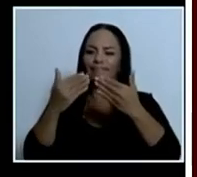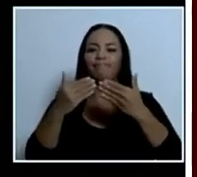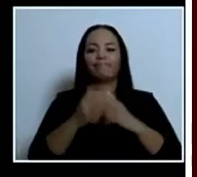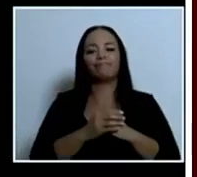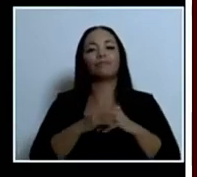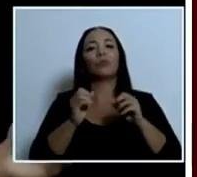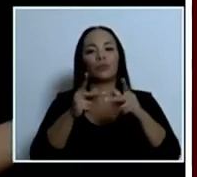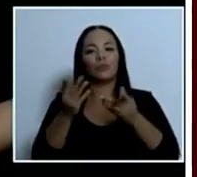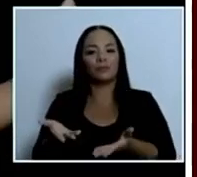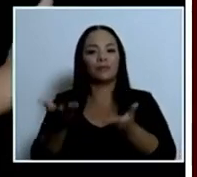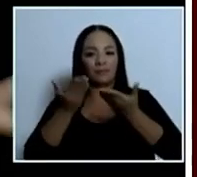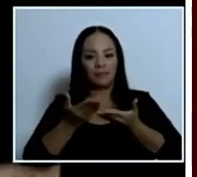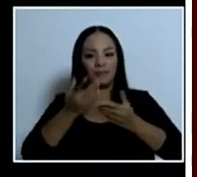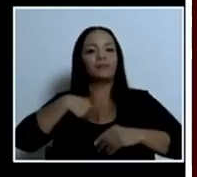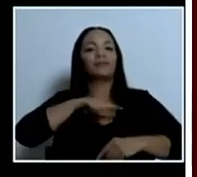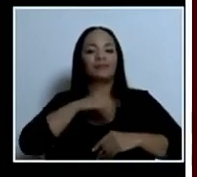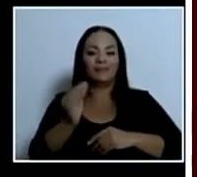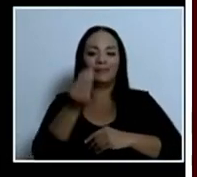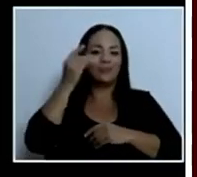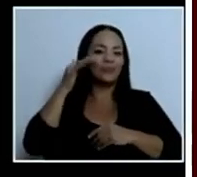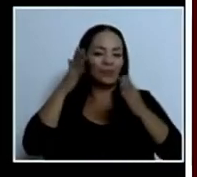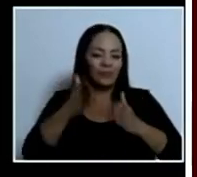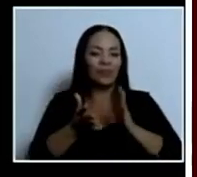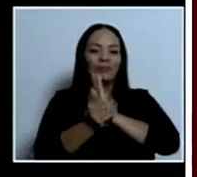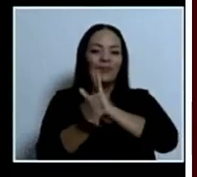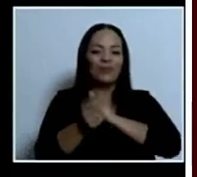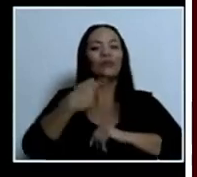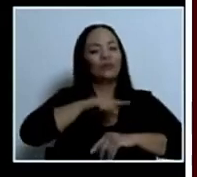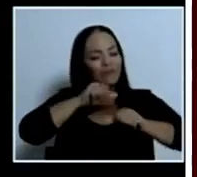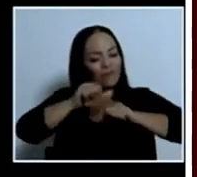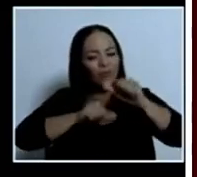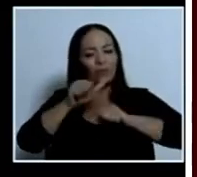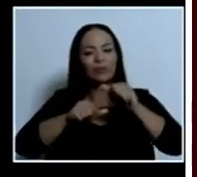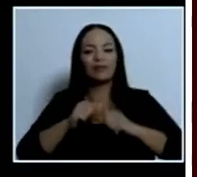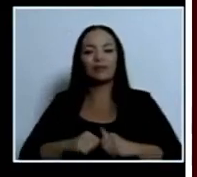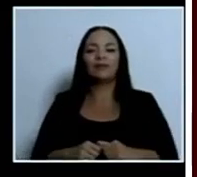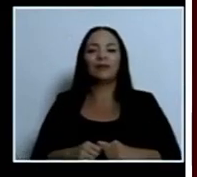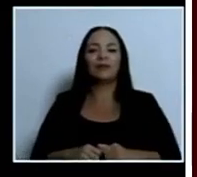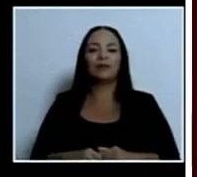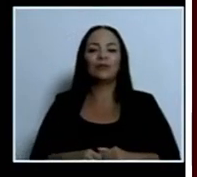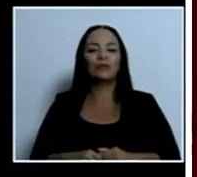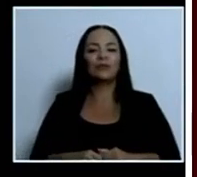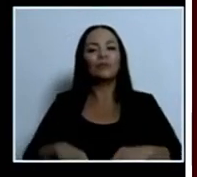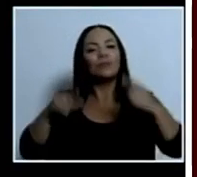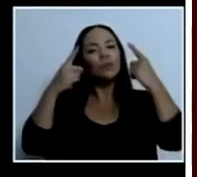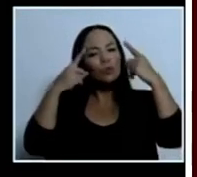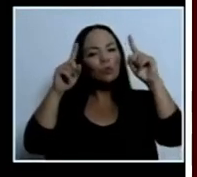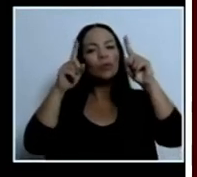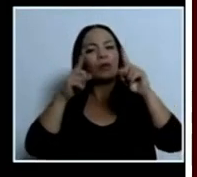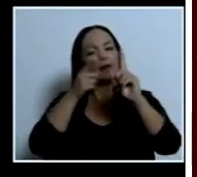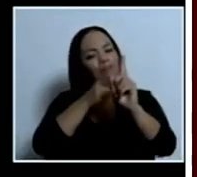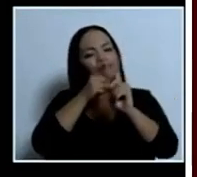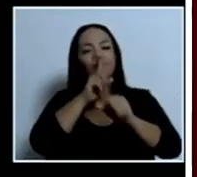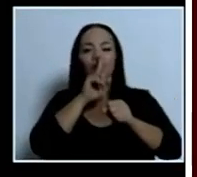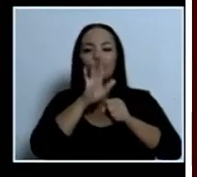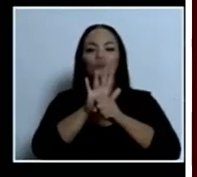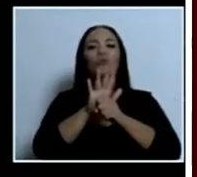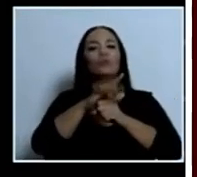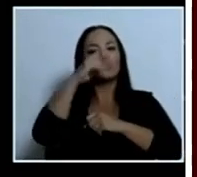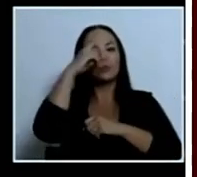la oportunidad que nos da a nosotros, jóvenes músicos talentosos que estamos esforzándonos para poder alcanzar nuestro sueño musical.